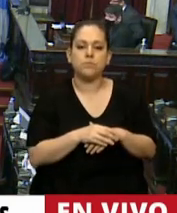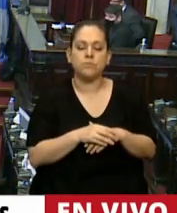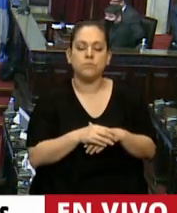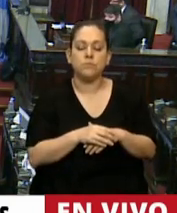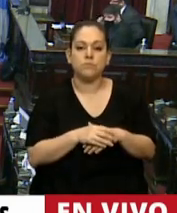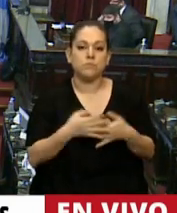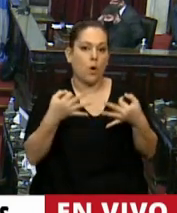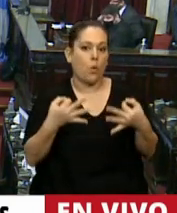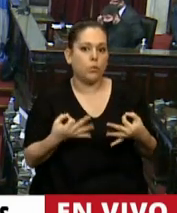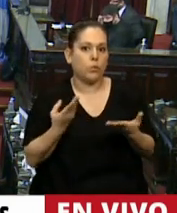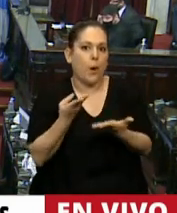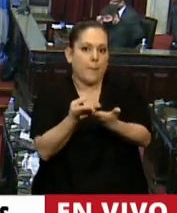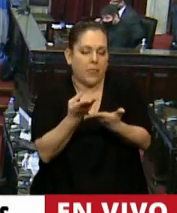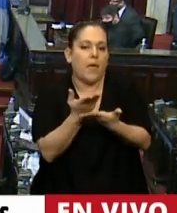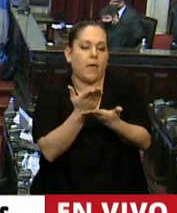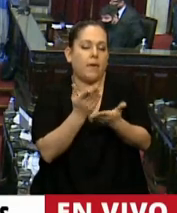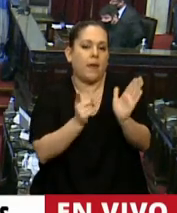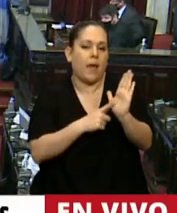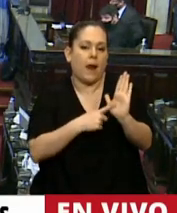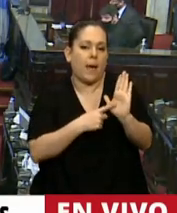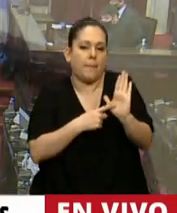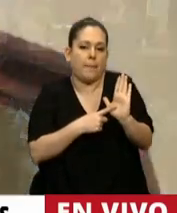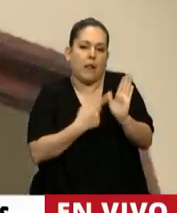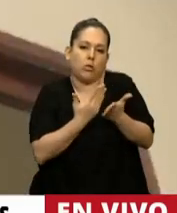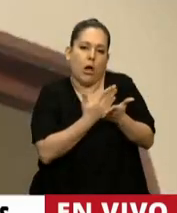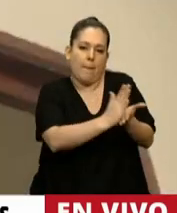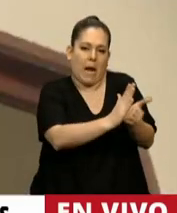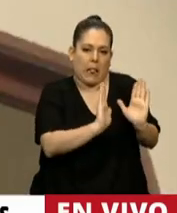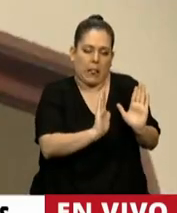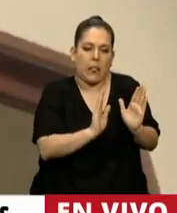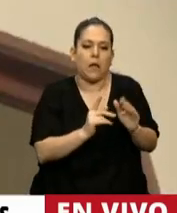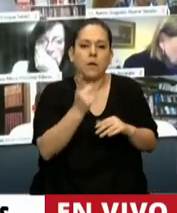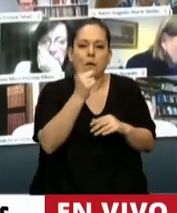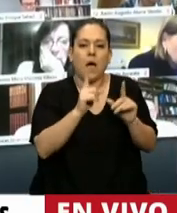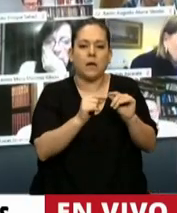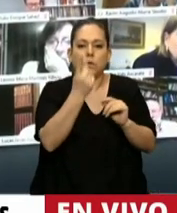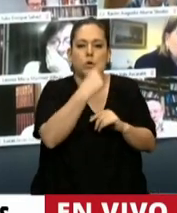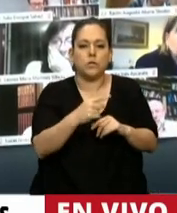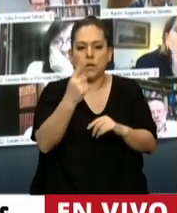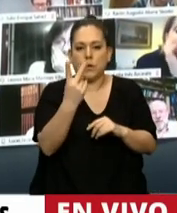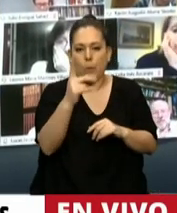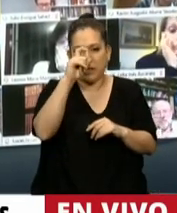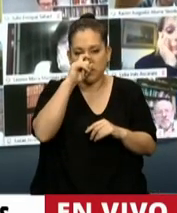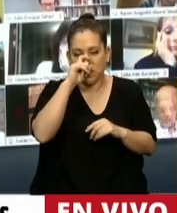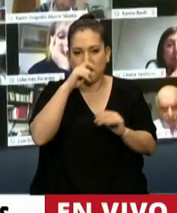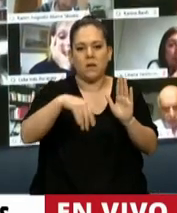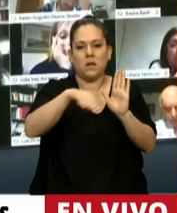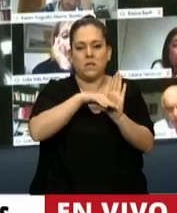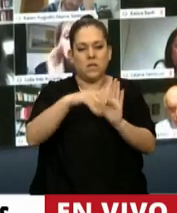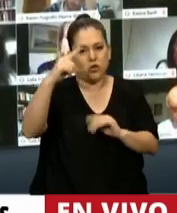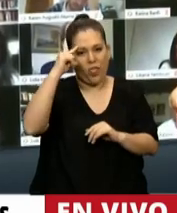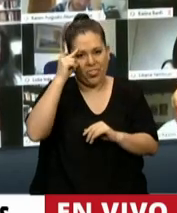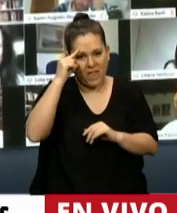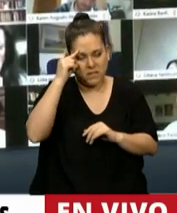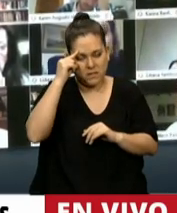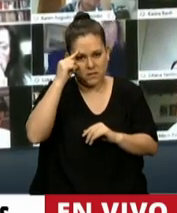Justamente voy a pedir un apartamiento del reglamento en los términos del artículo 127, inciso directo del reglamento de la